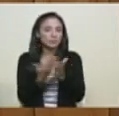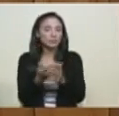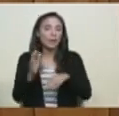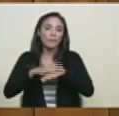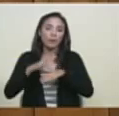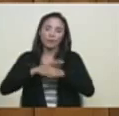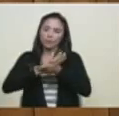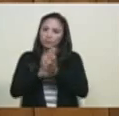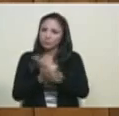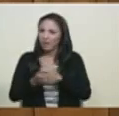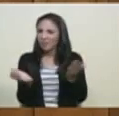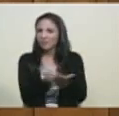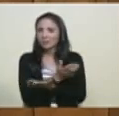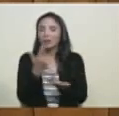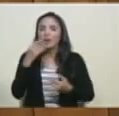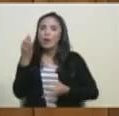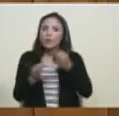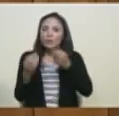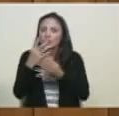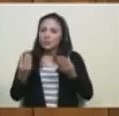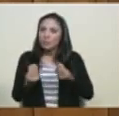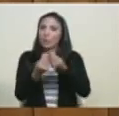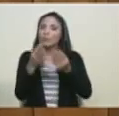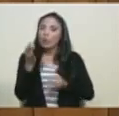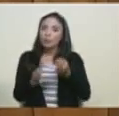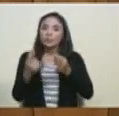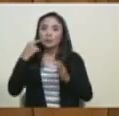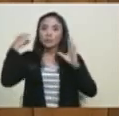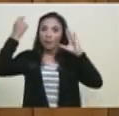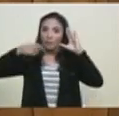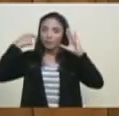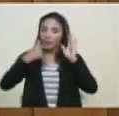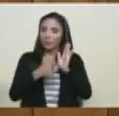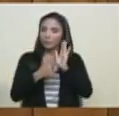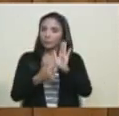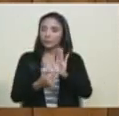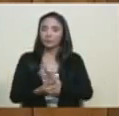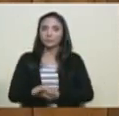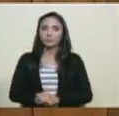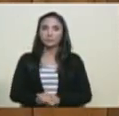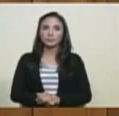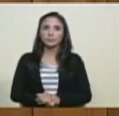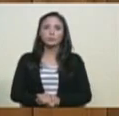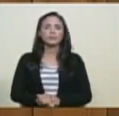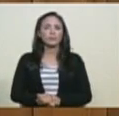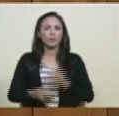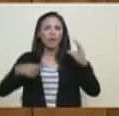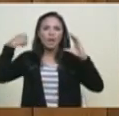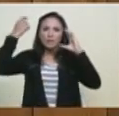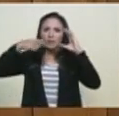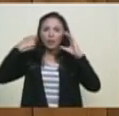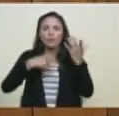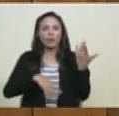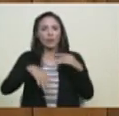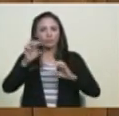para siempre. Con la justicia todo es posible. Quiero que vean ustedes este video. Quiero que lo vean.